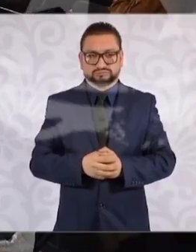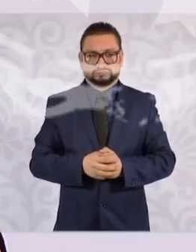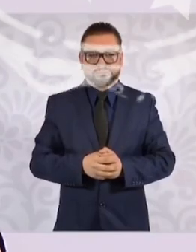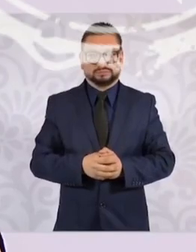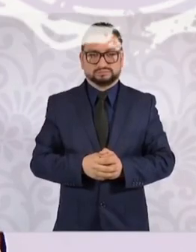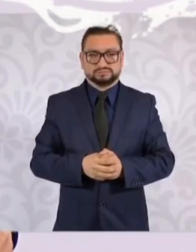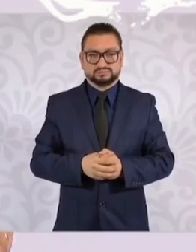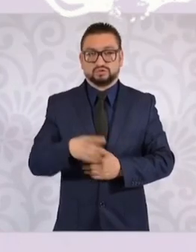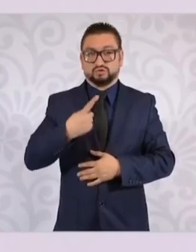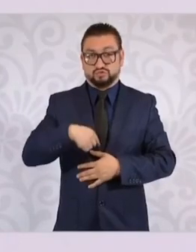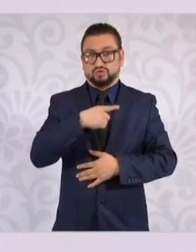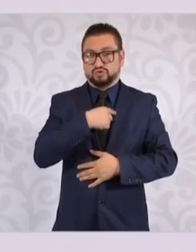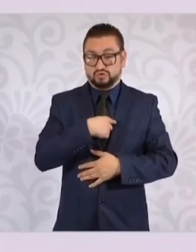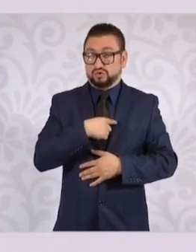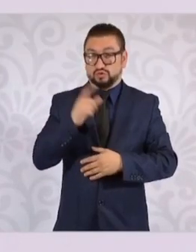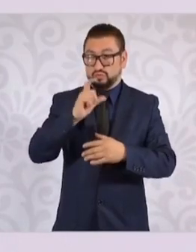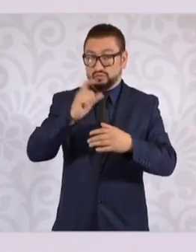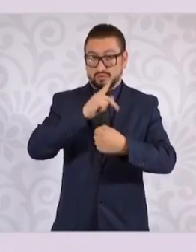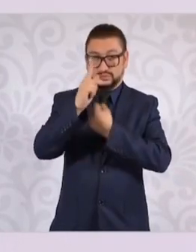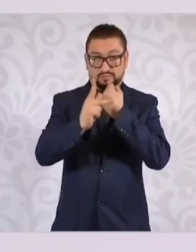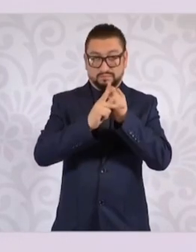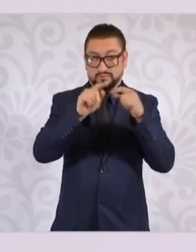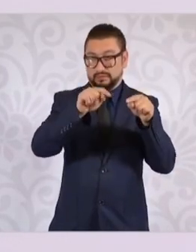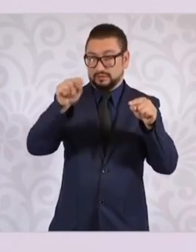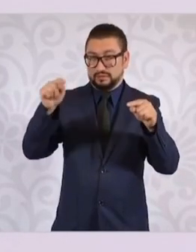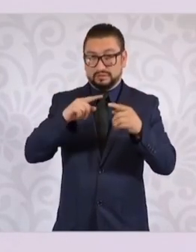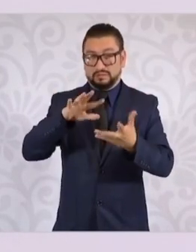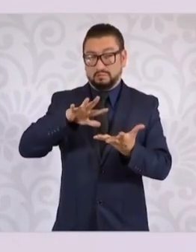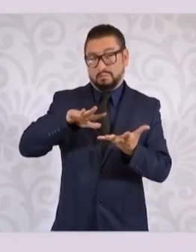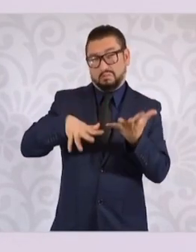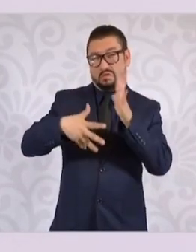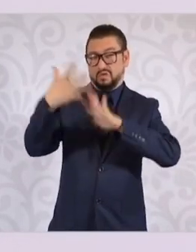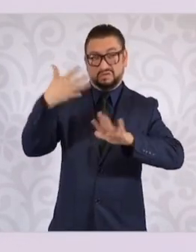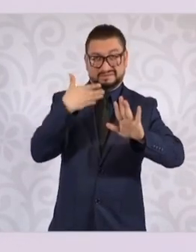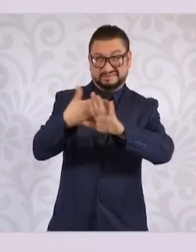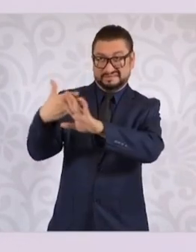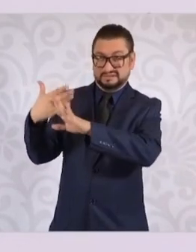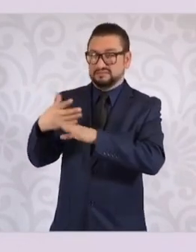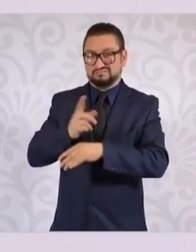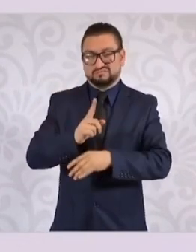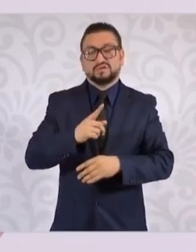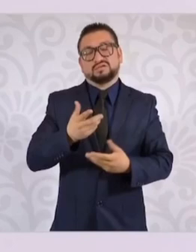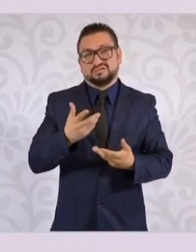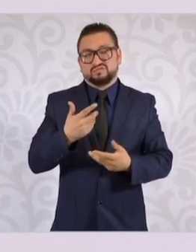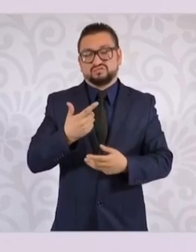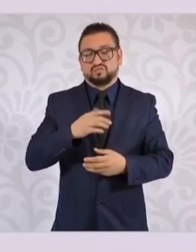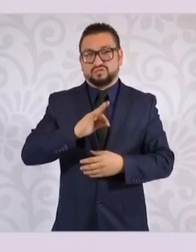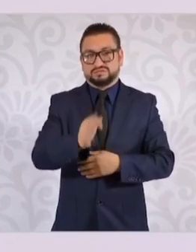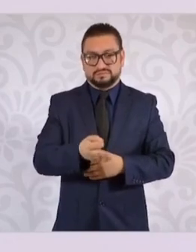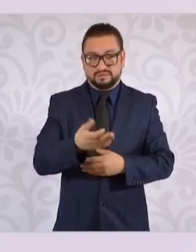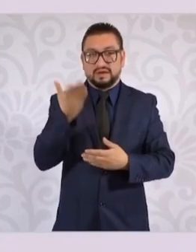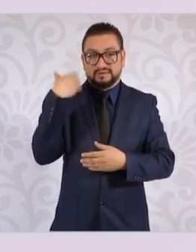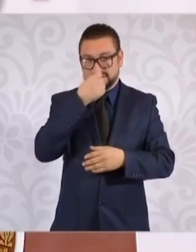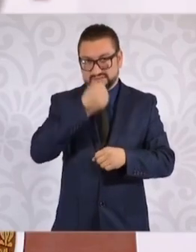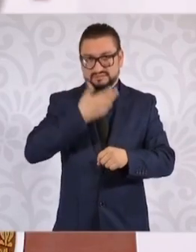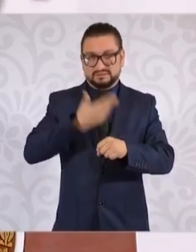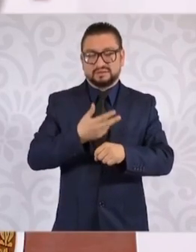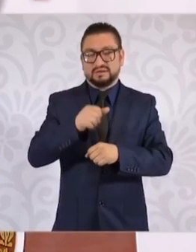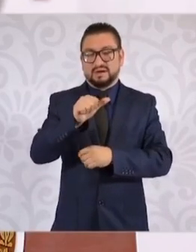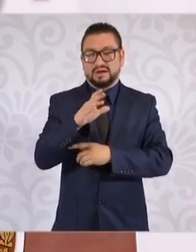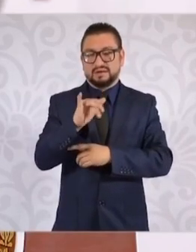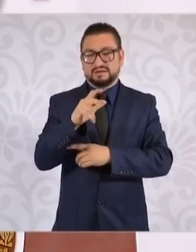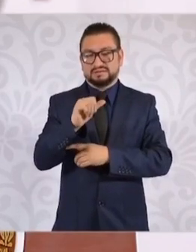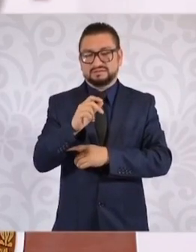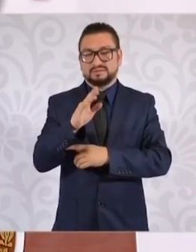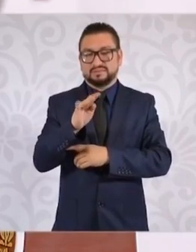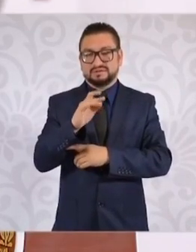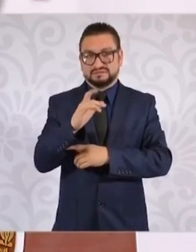Nosotros condenamos cualquier forma de violencia, primero. En su momento la secretaria Alicia Bárcenas, que era secretaria de